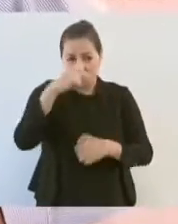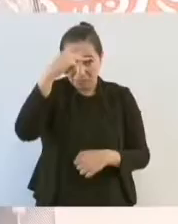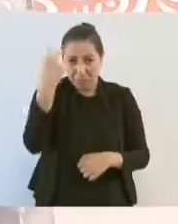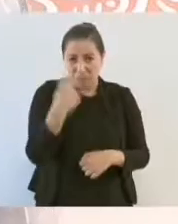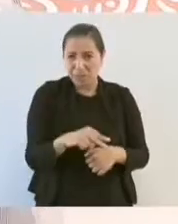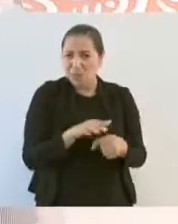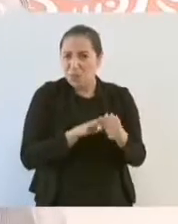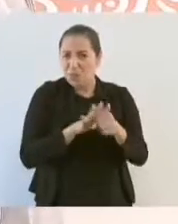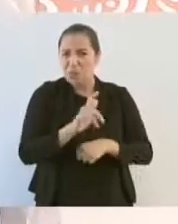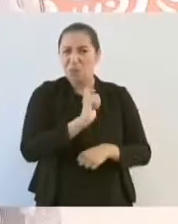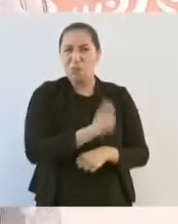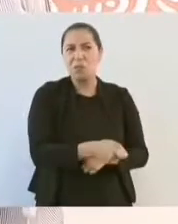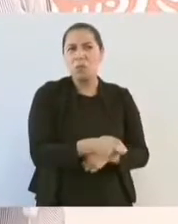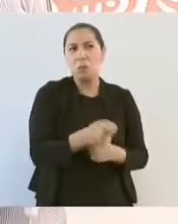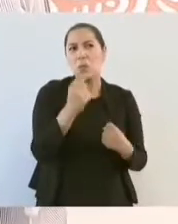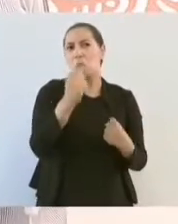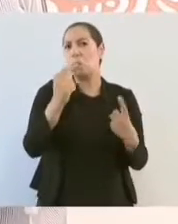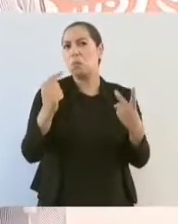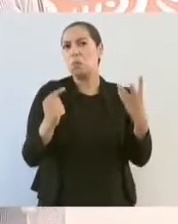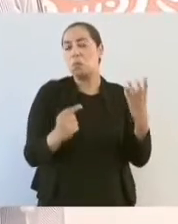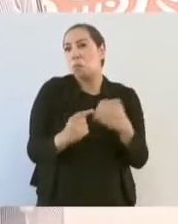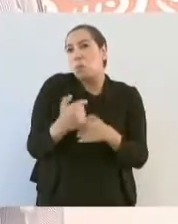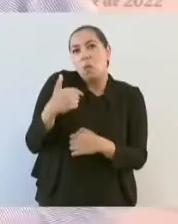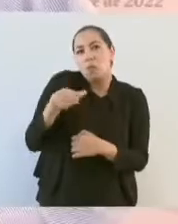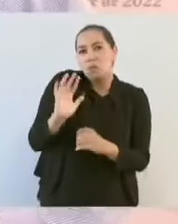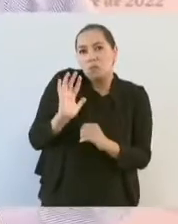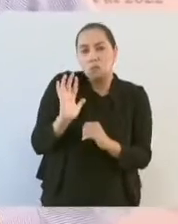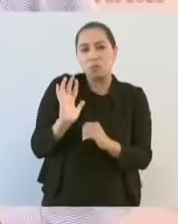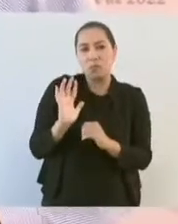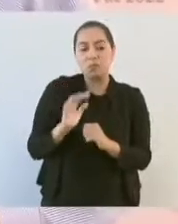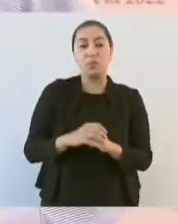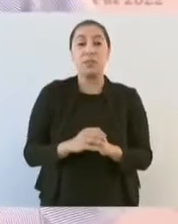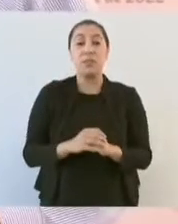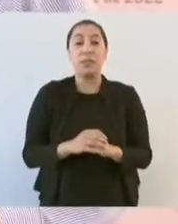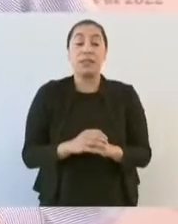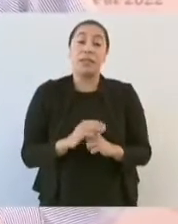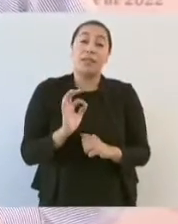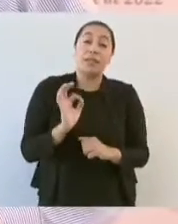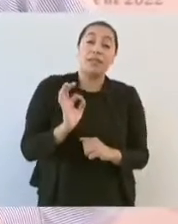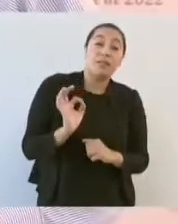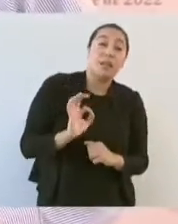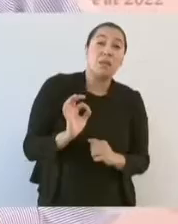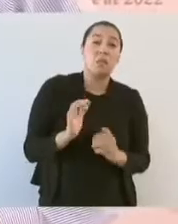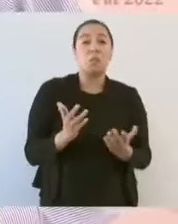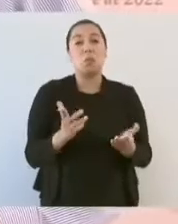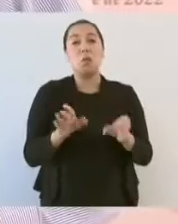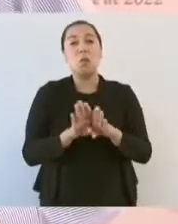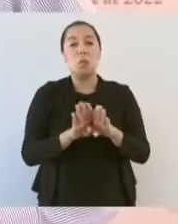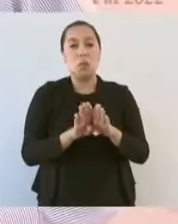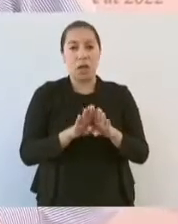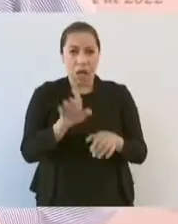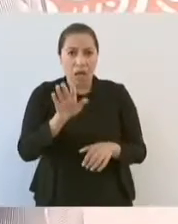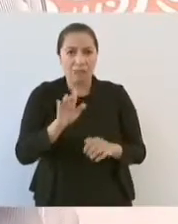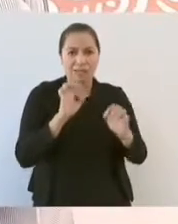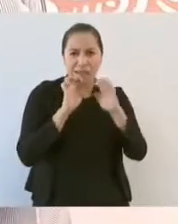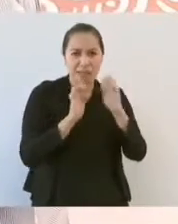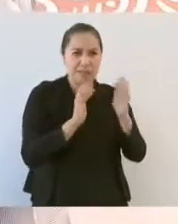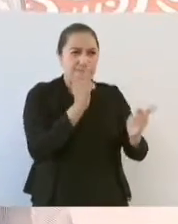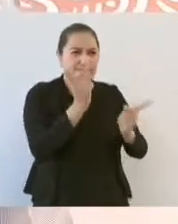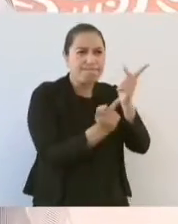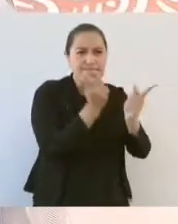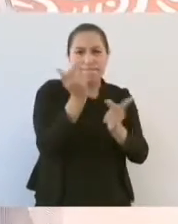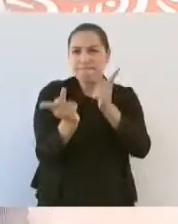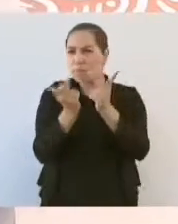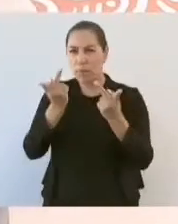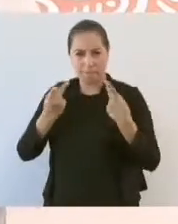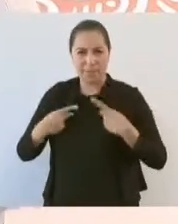eran otros. Si se hacía una encuesta y se le